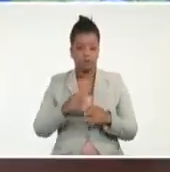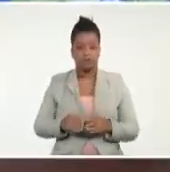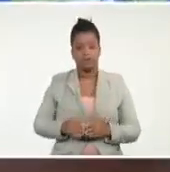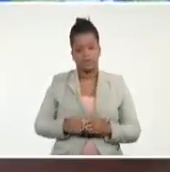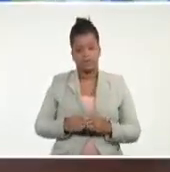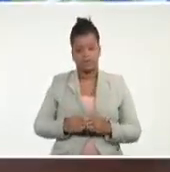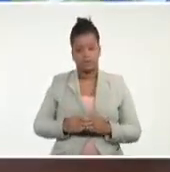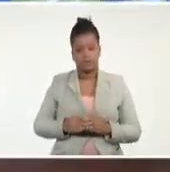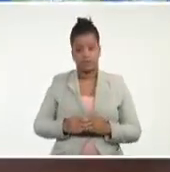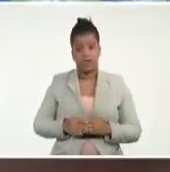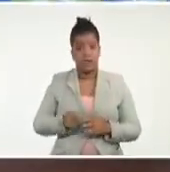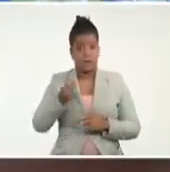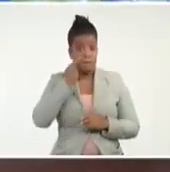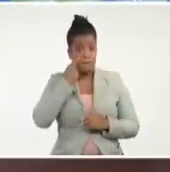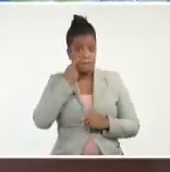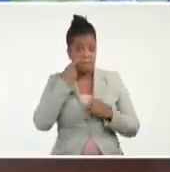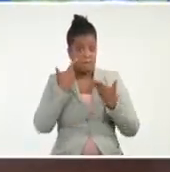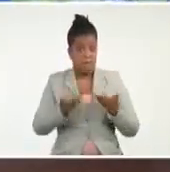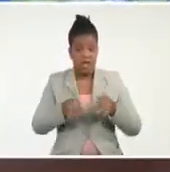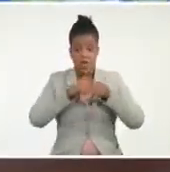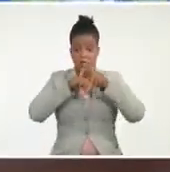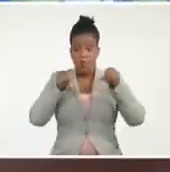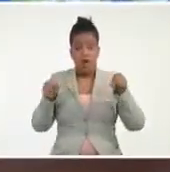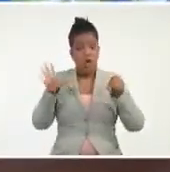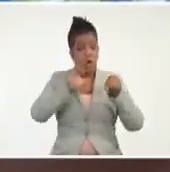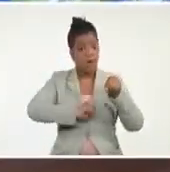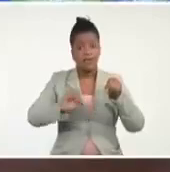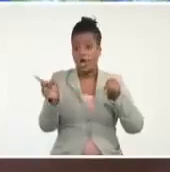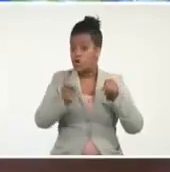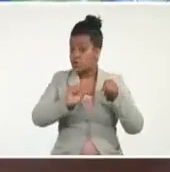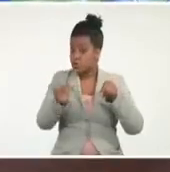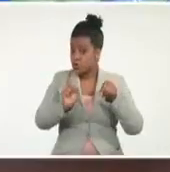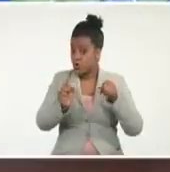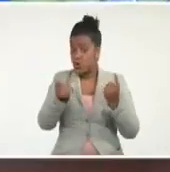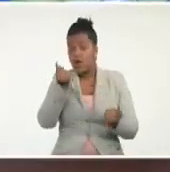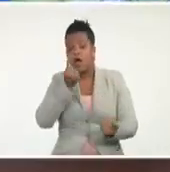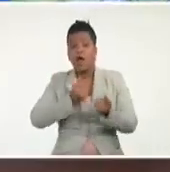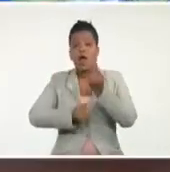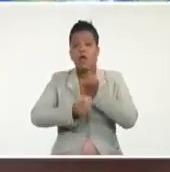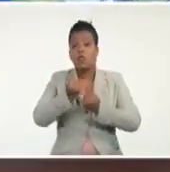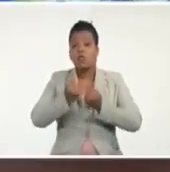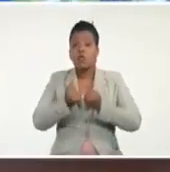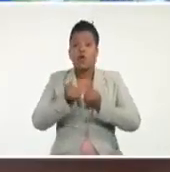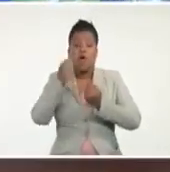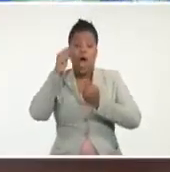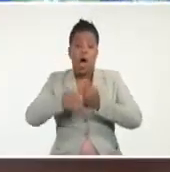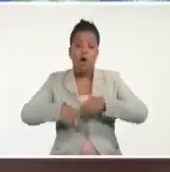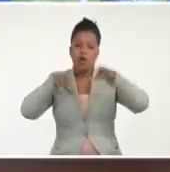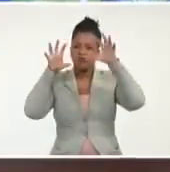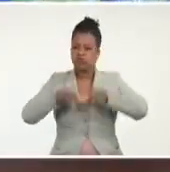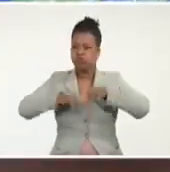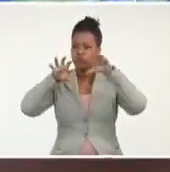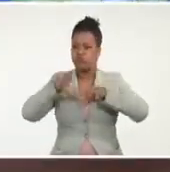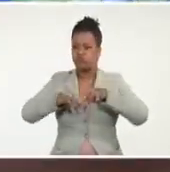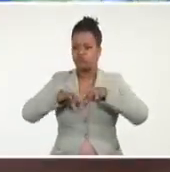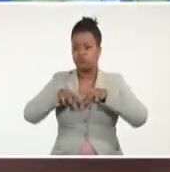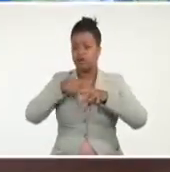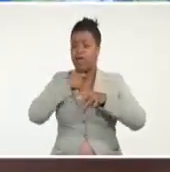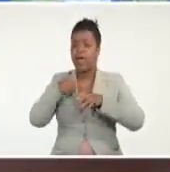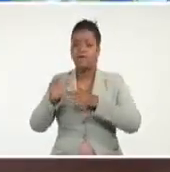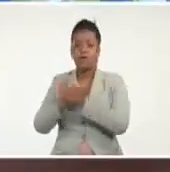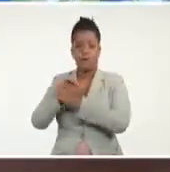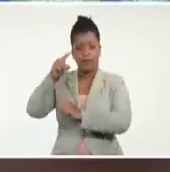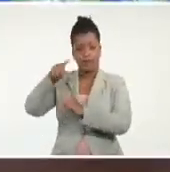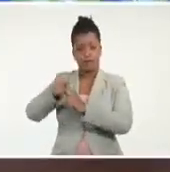Y observen que no es en todos los lugares. Hay lugares en que ahora hay una lluvia intensa y luego estará en otro lugar. y a lo mejor hay